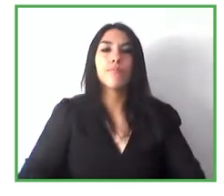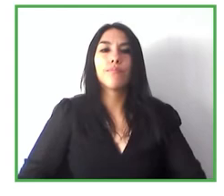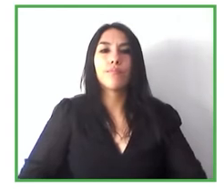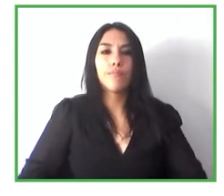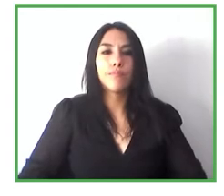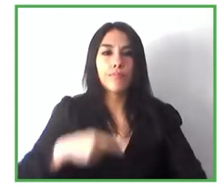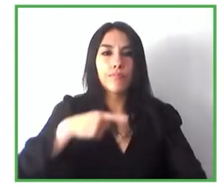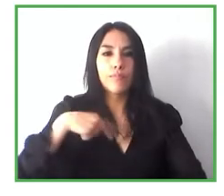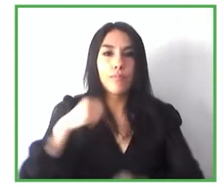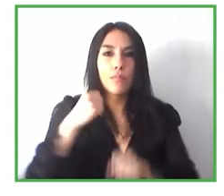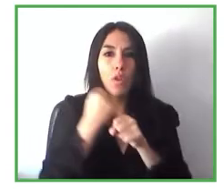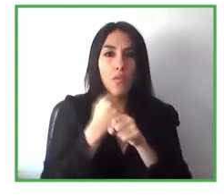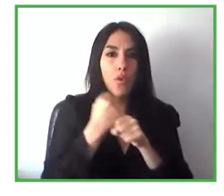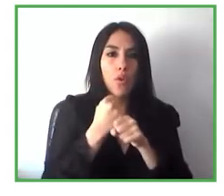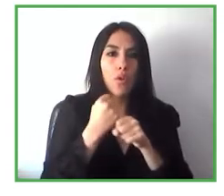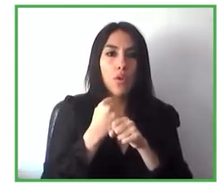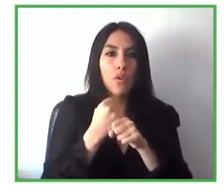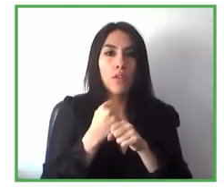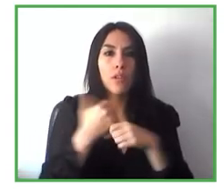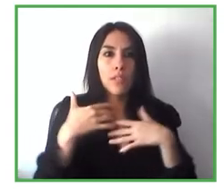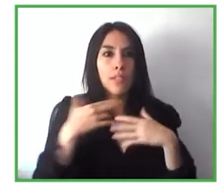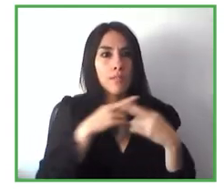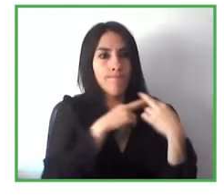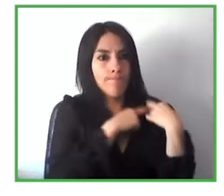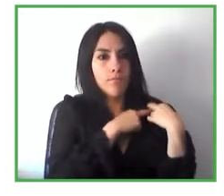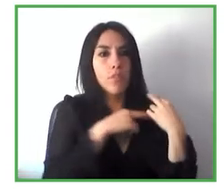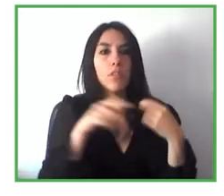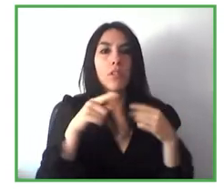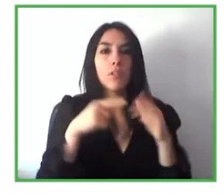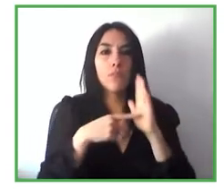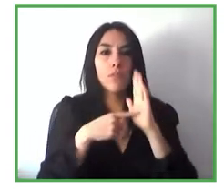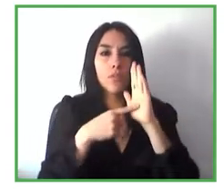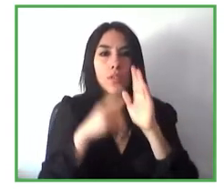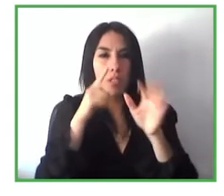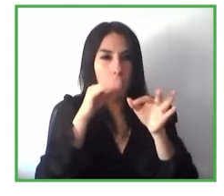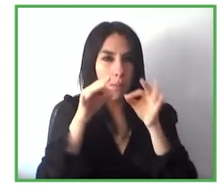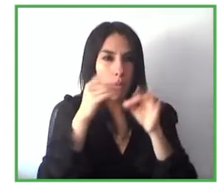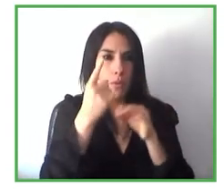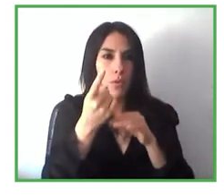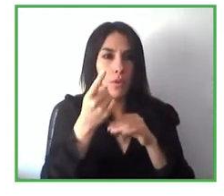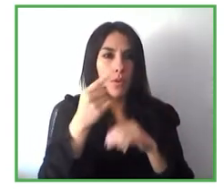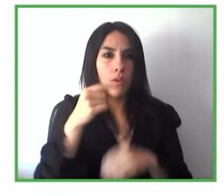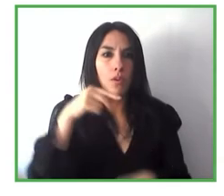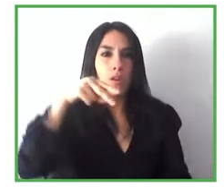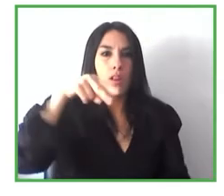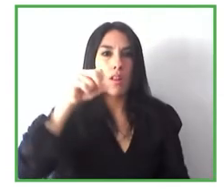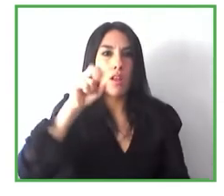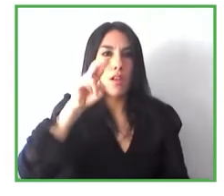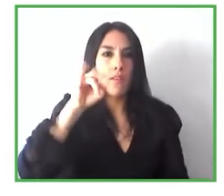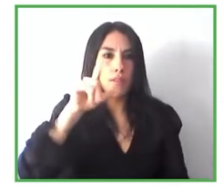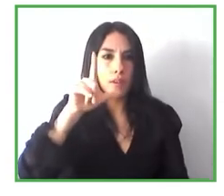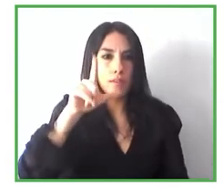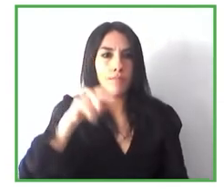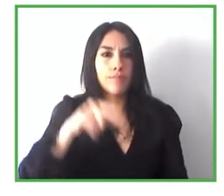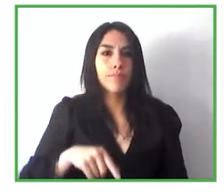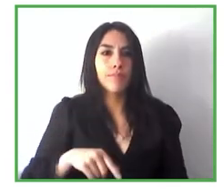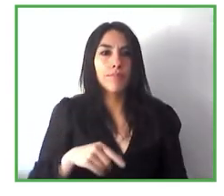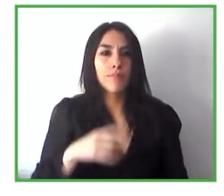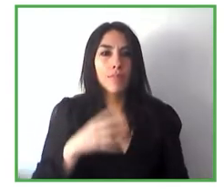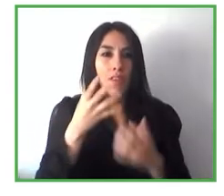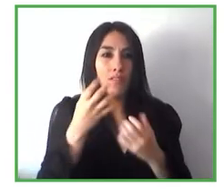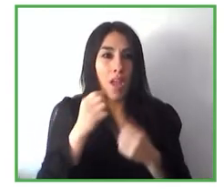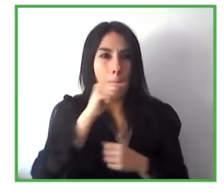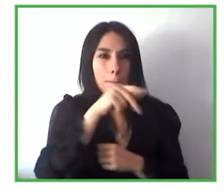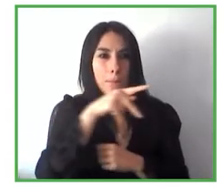en la presentación en que Navilens sea global que esté presente en todo el mundo y eso lo estamos haciendo con mucho esfuerzo desde que amanece